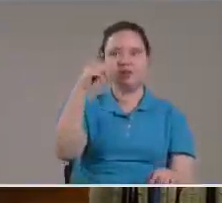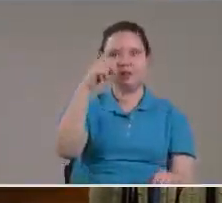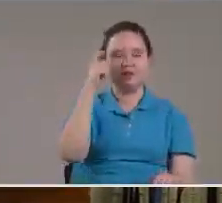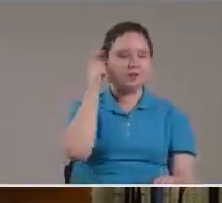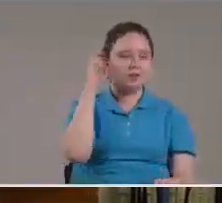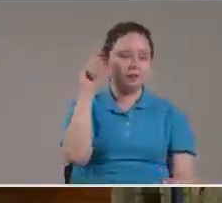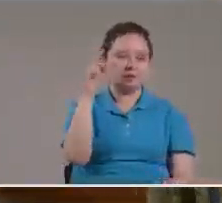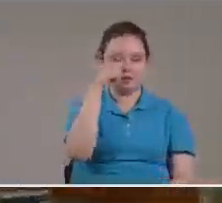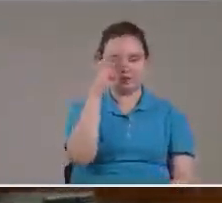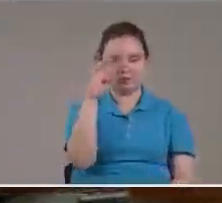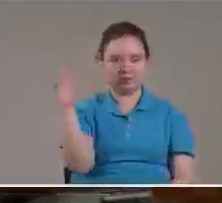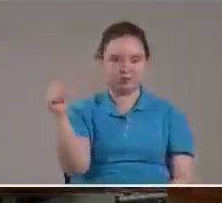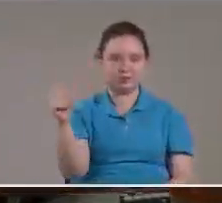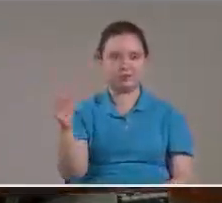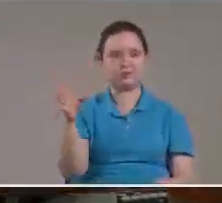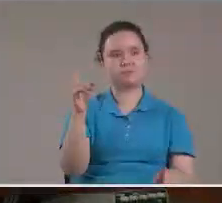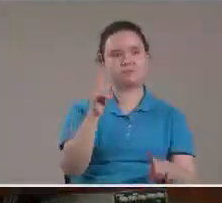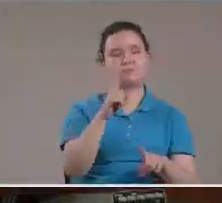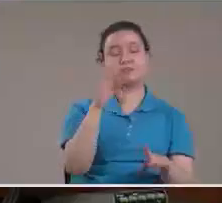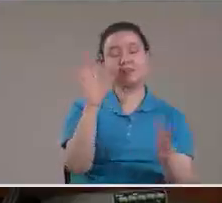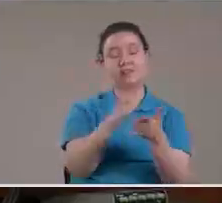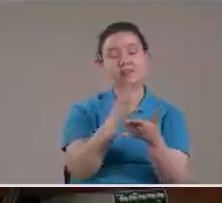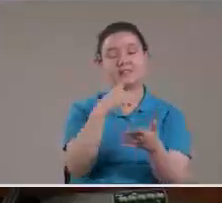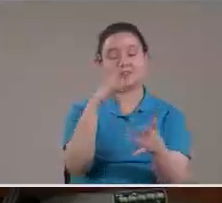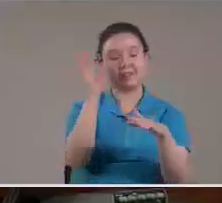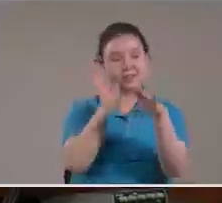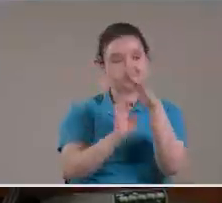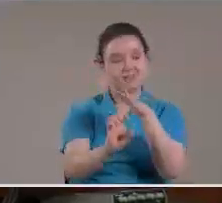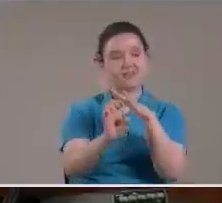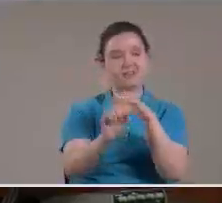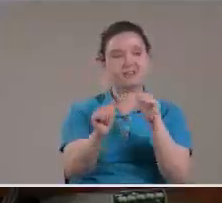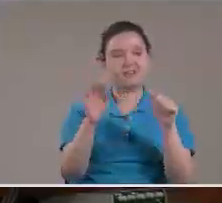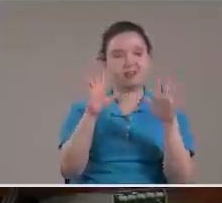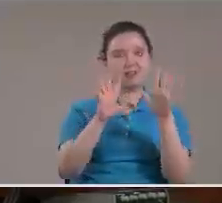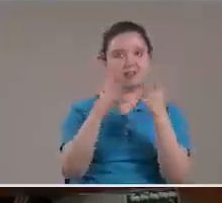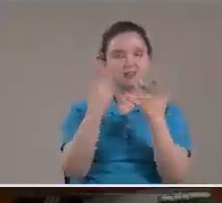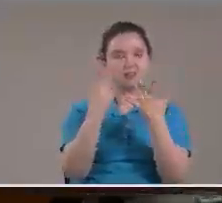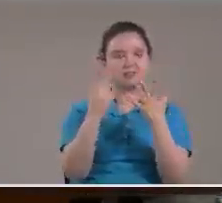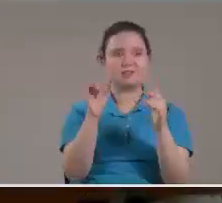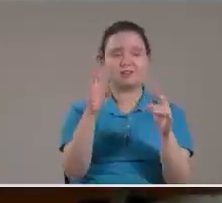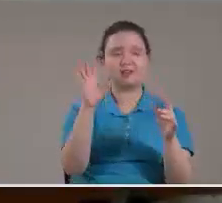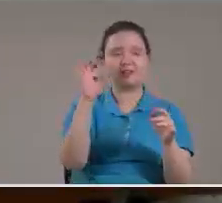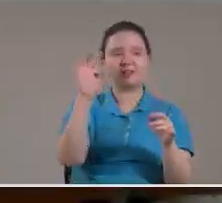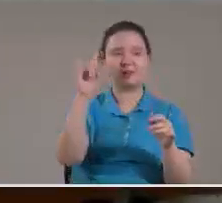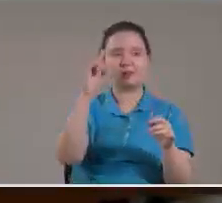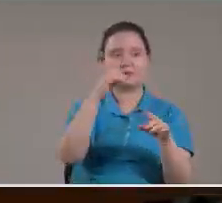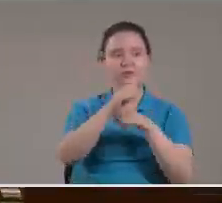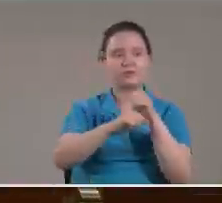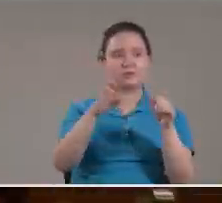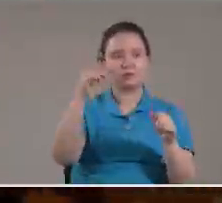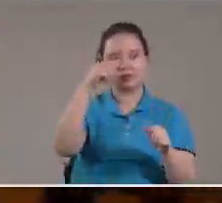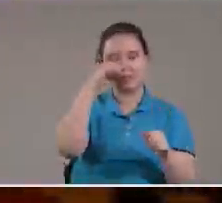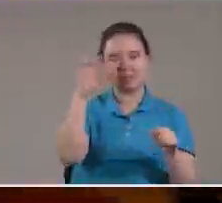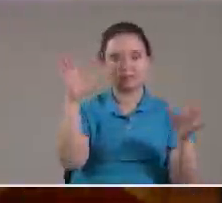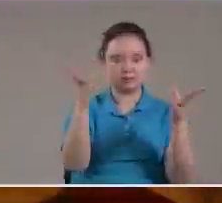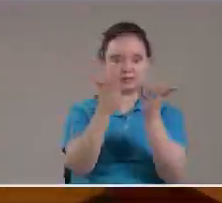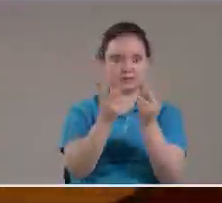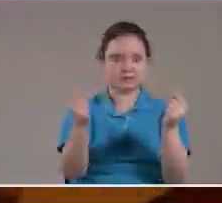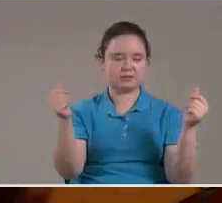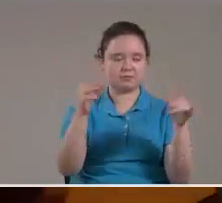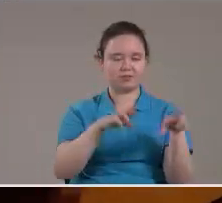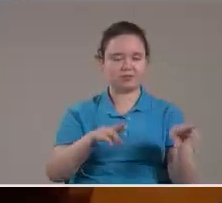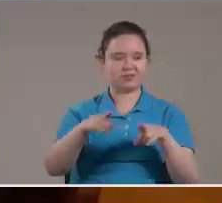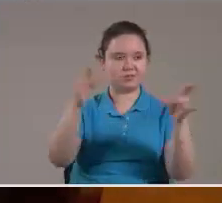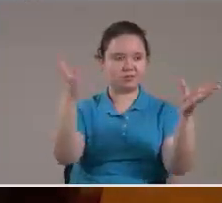Y entonces La Biblia Dice En Ezequiel 16 Que en el Éufrates Se va a secar Para dar paso A los reyes Del